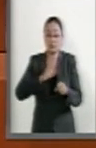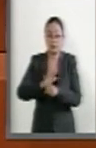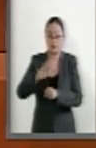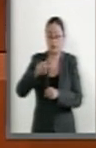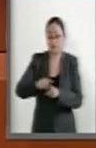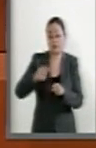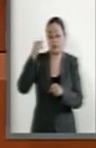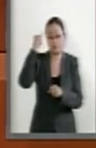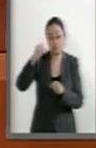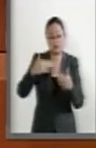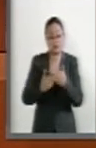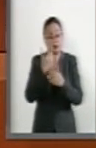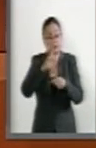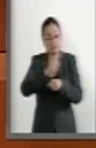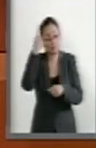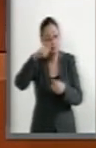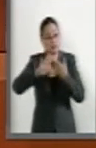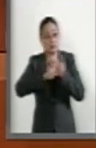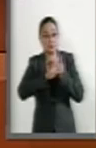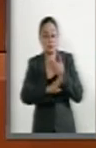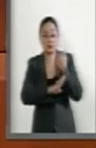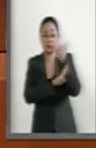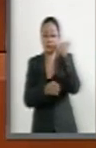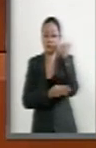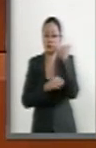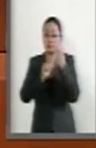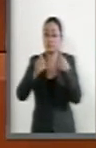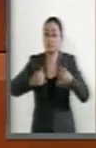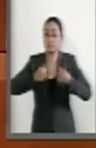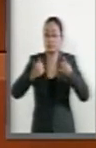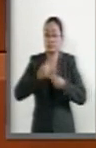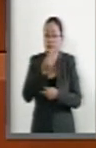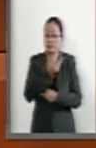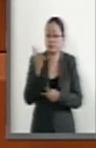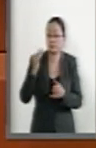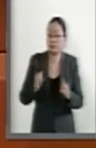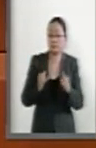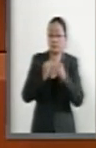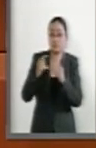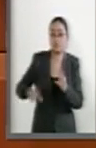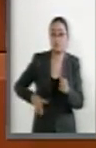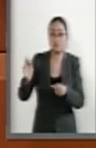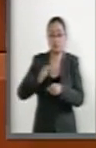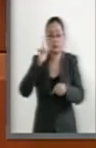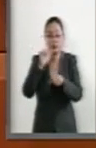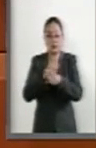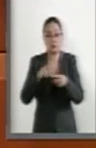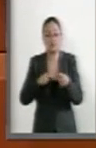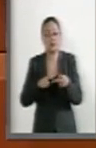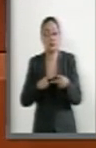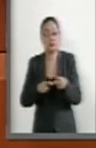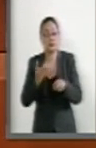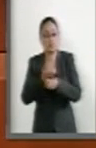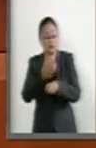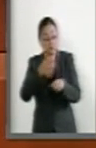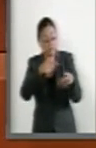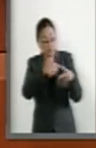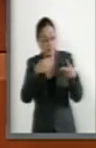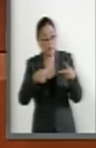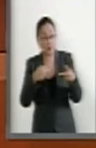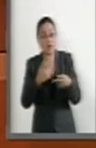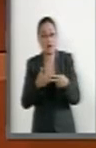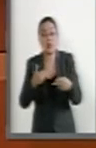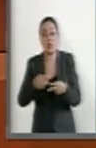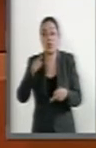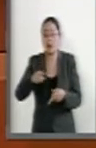para Prevenir el Embarazo Adolescente, en el cual se involucran varias dependencias del gobierno federal, esta hoy en día